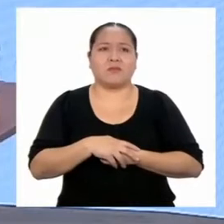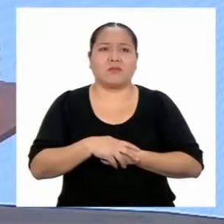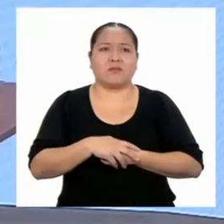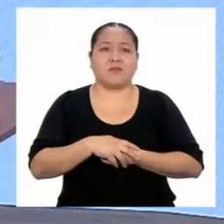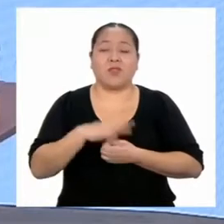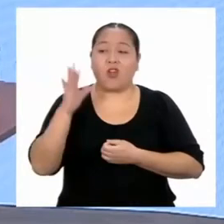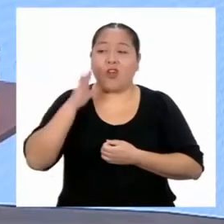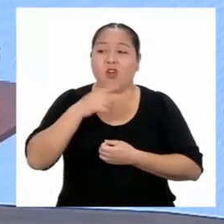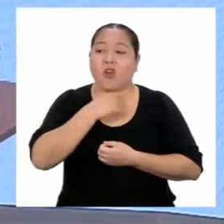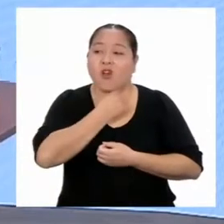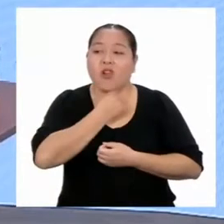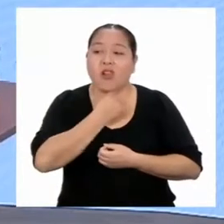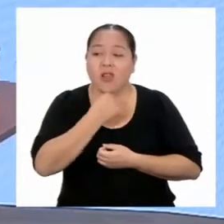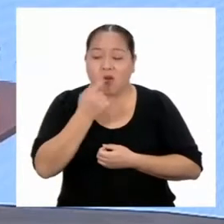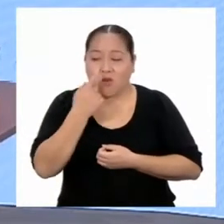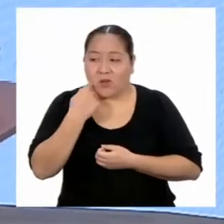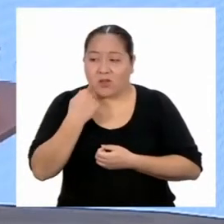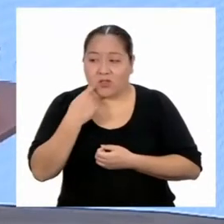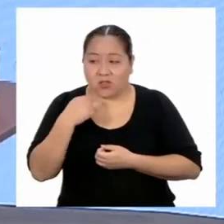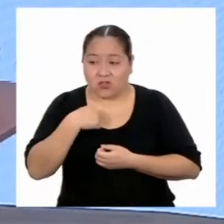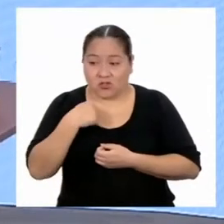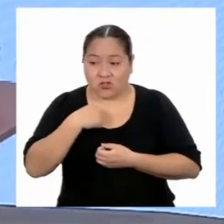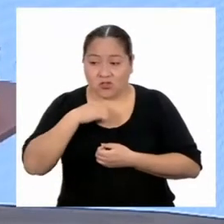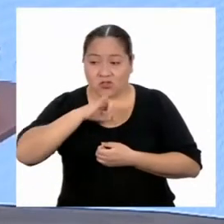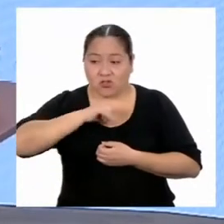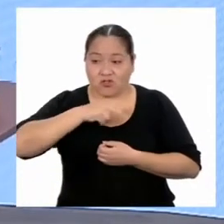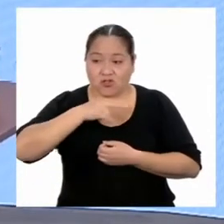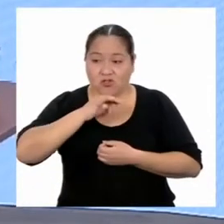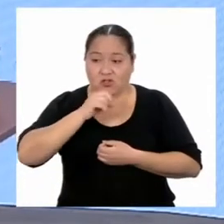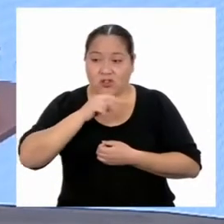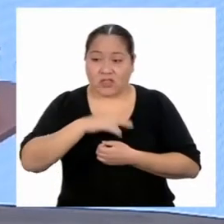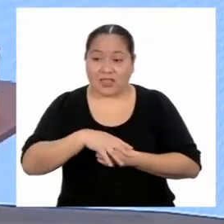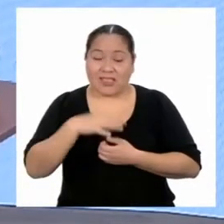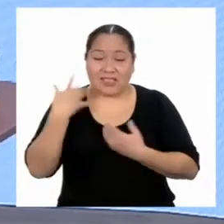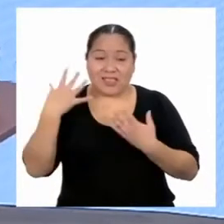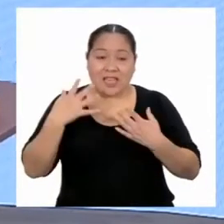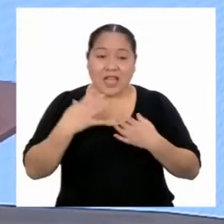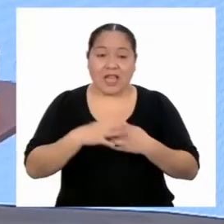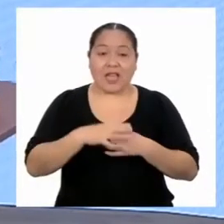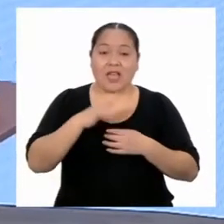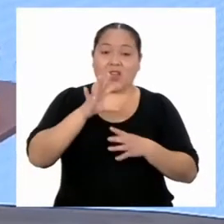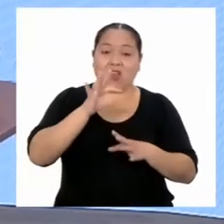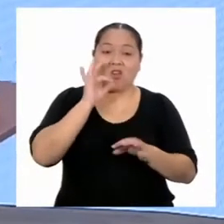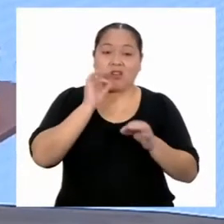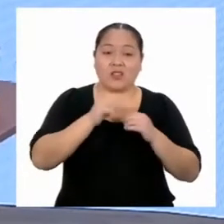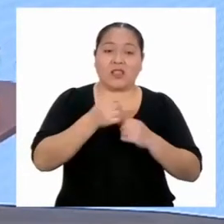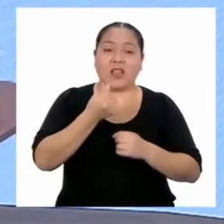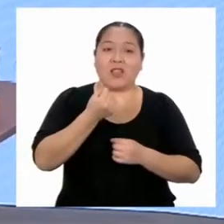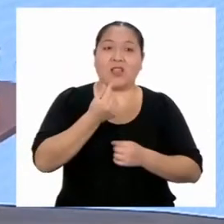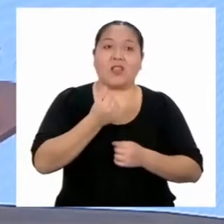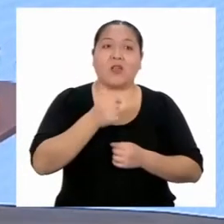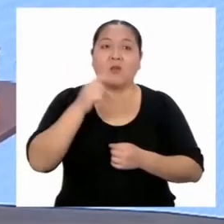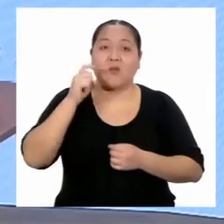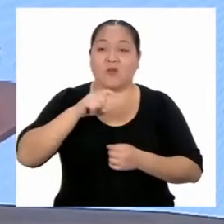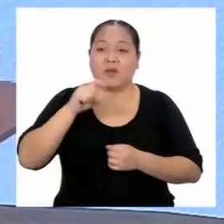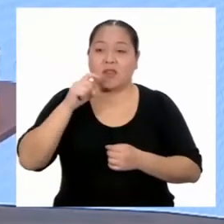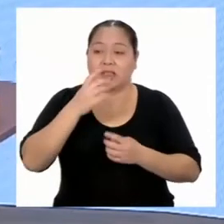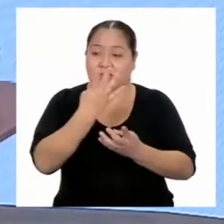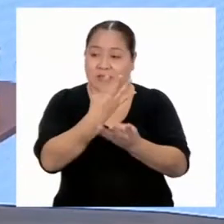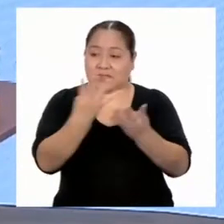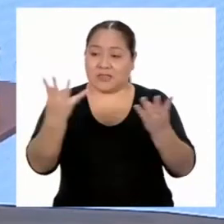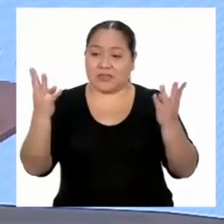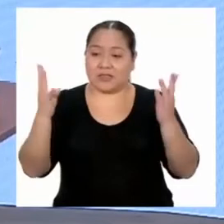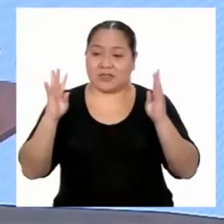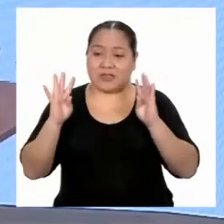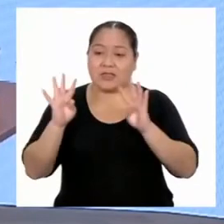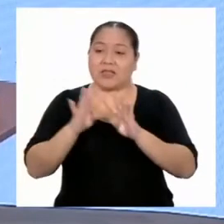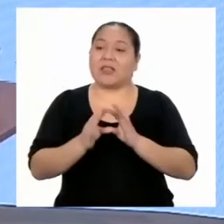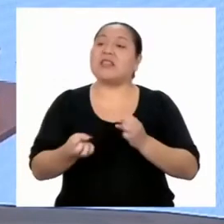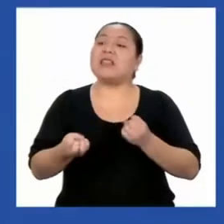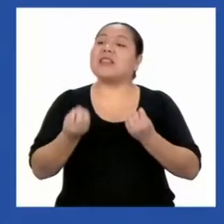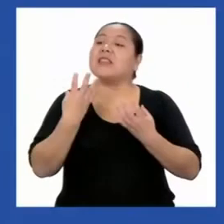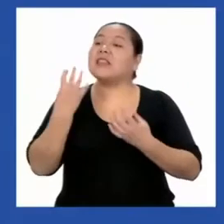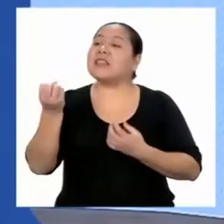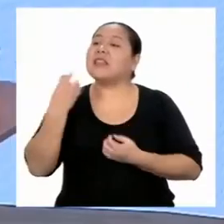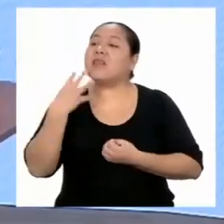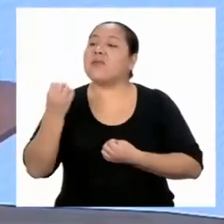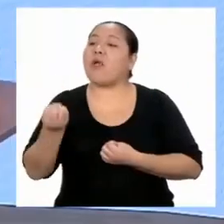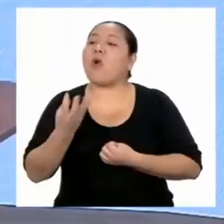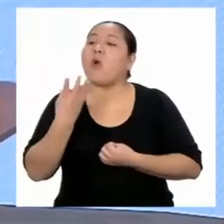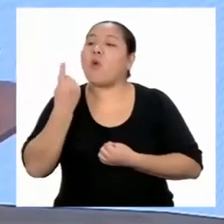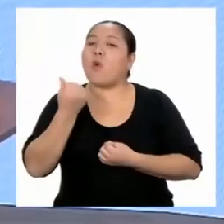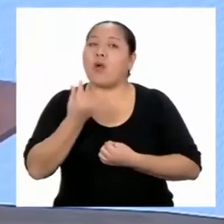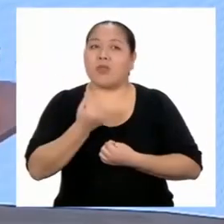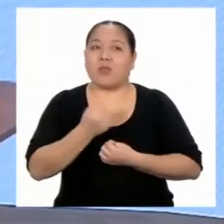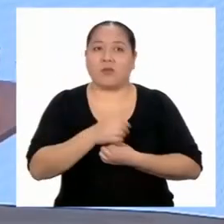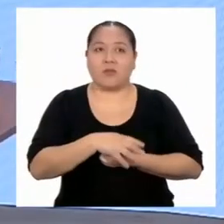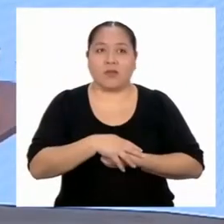Hola abuelito, soy yo, Jonathan. Logré conseguir el dinero para poder acercar tu terreno. Solo debes decirme cuánto es.